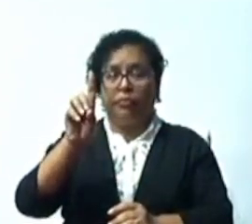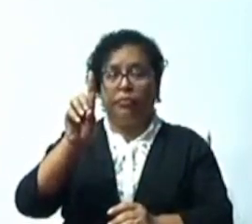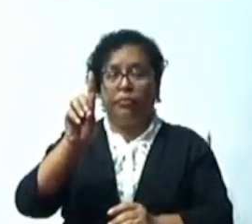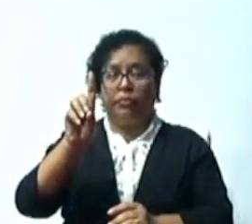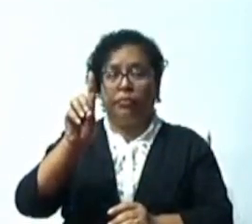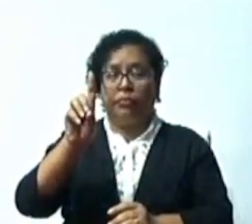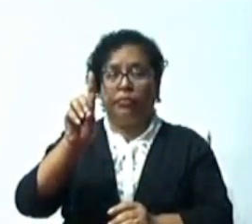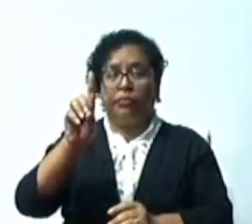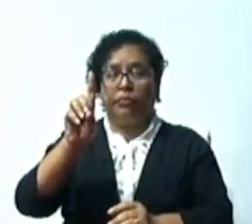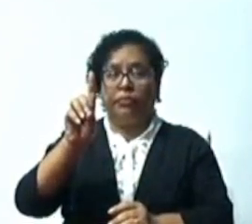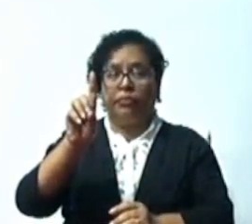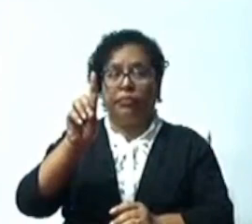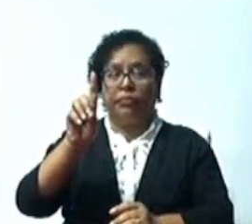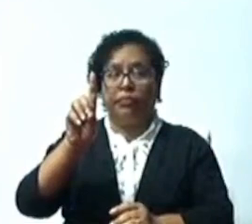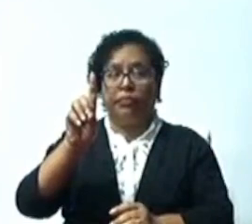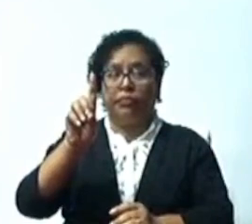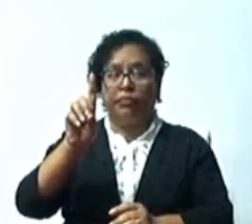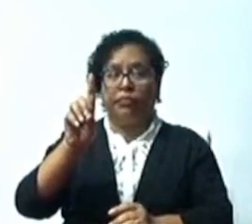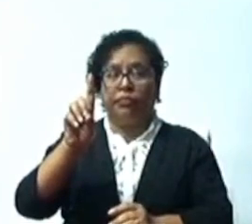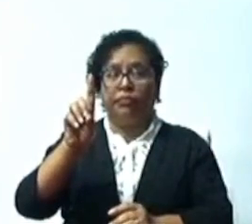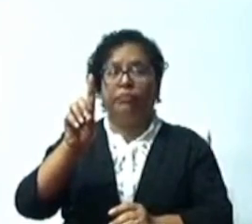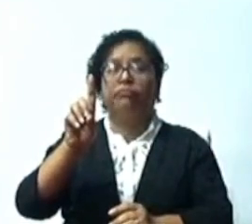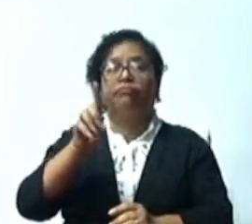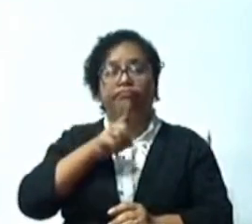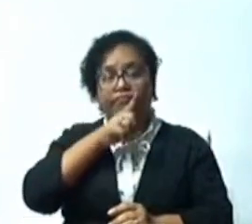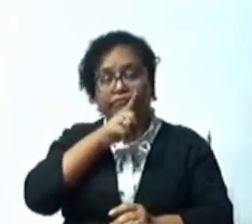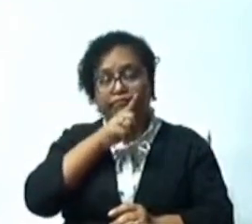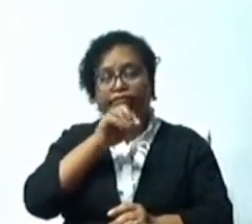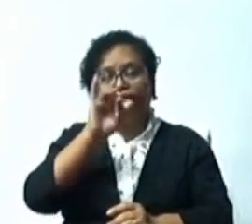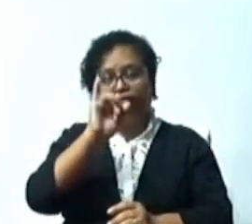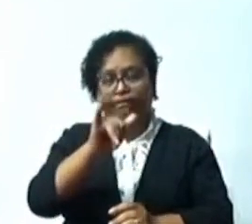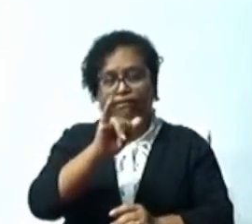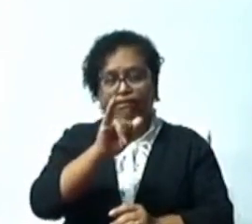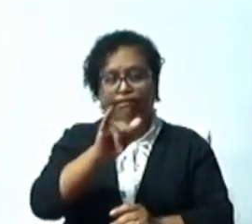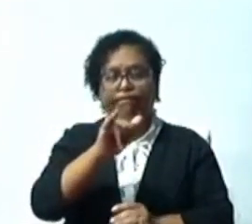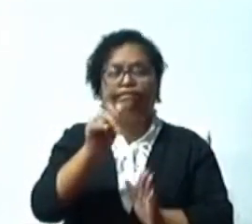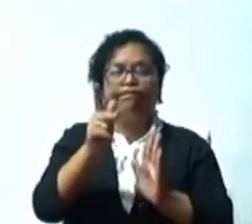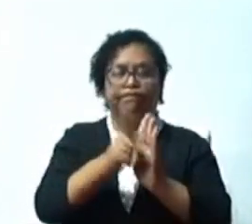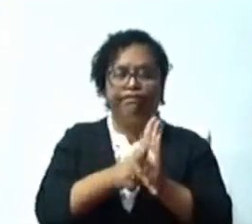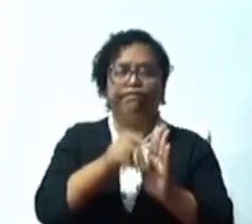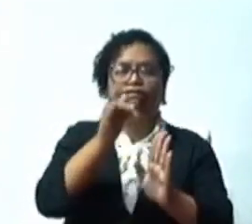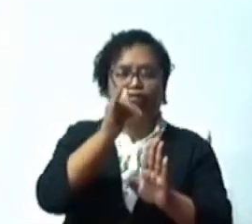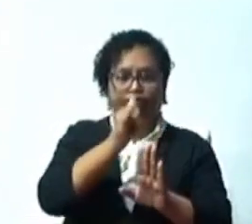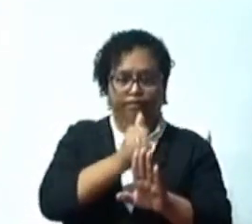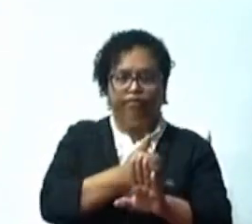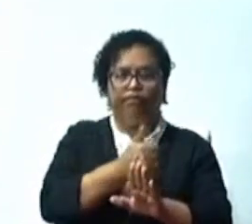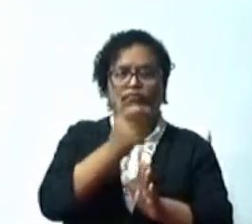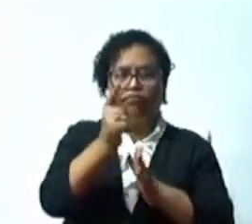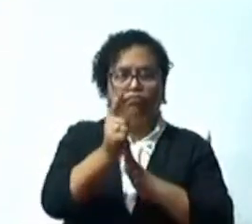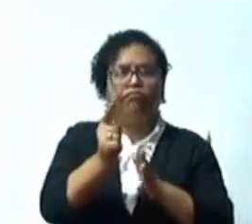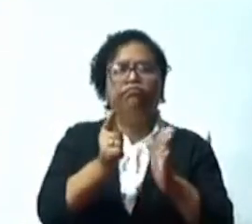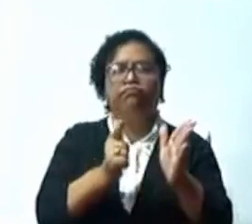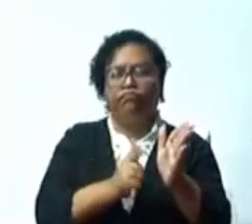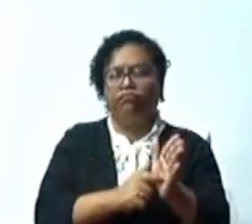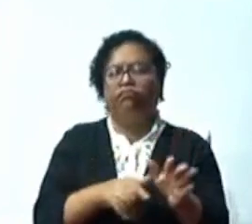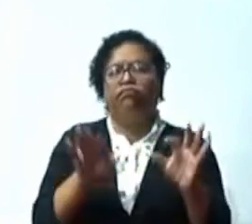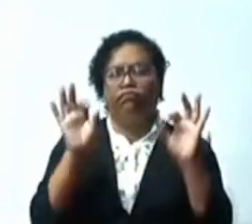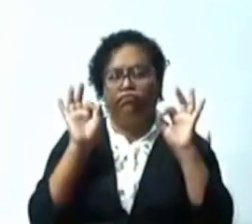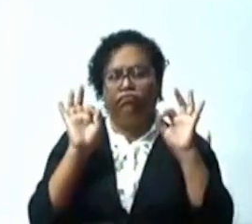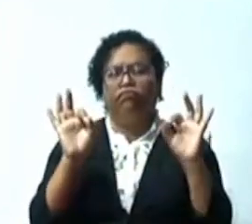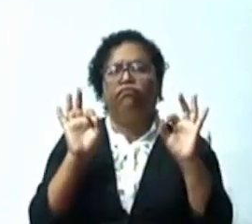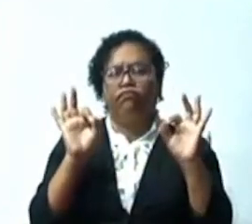de esta pieza legislativa. Consecuentemente, el PLD